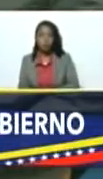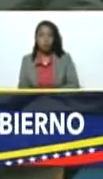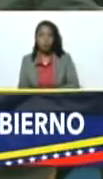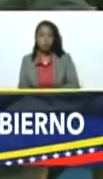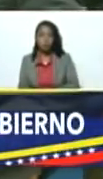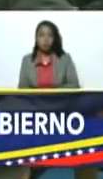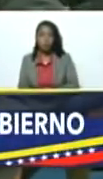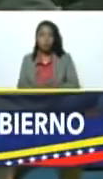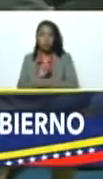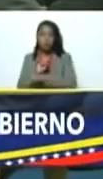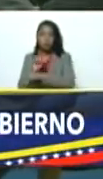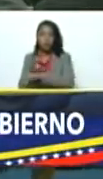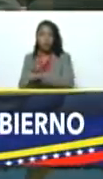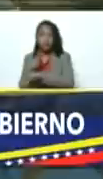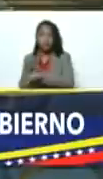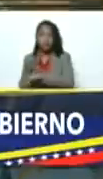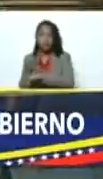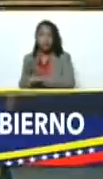transferir